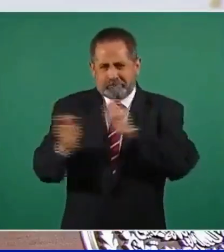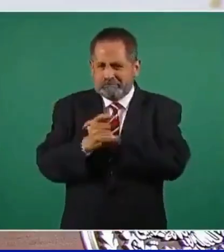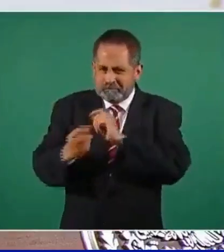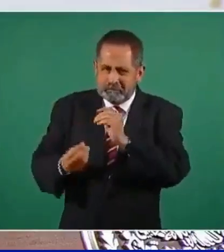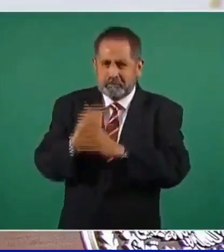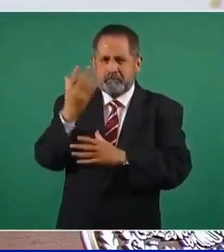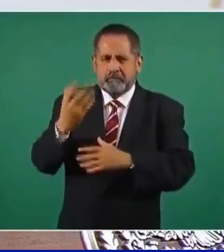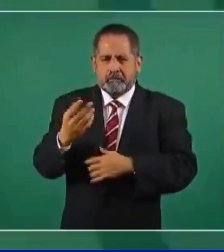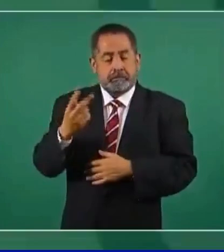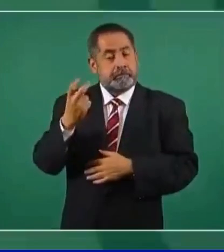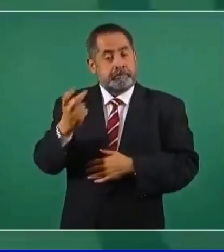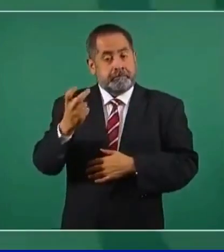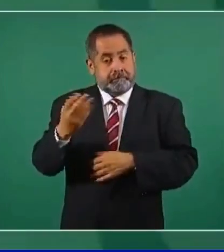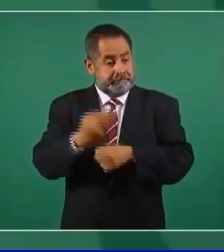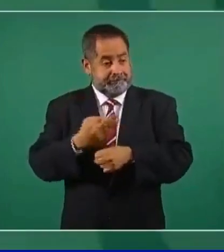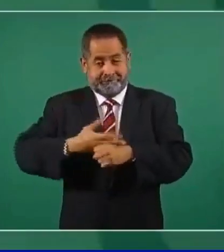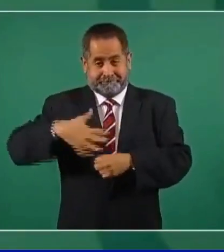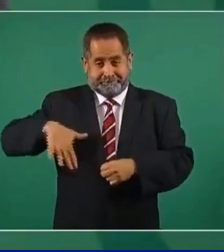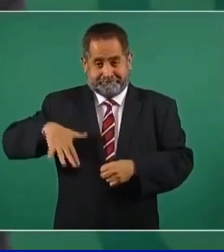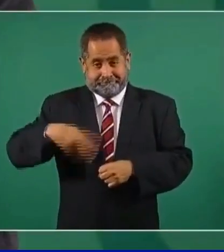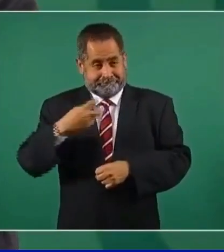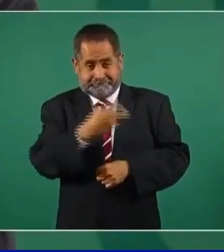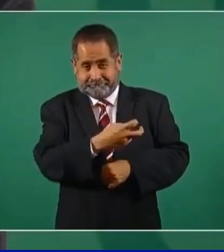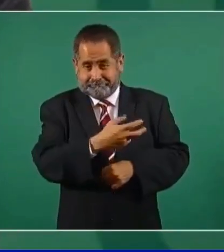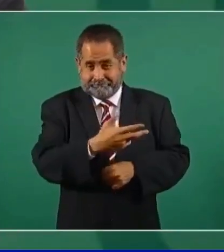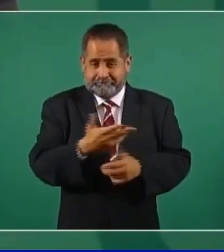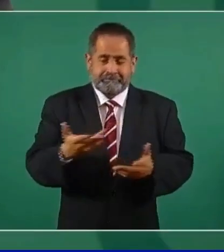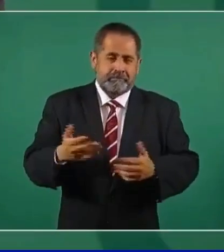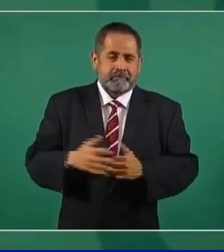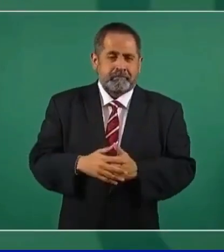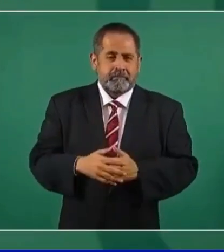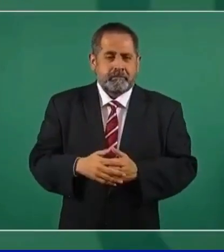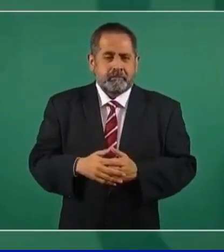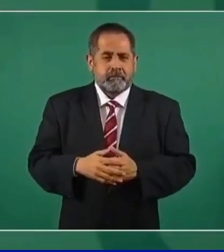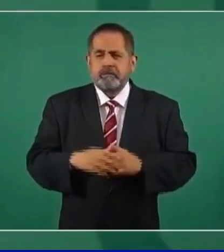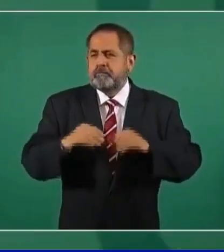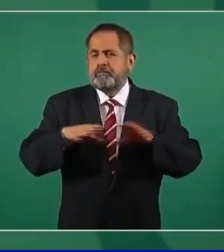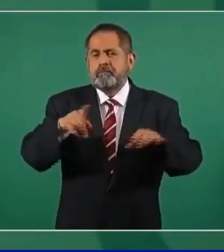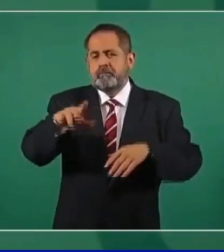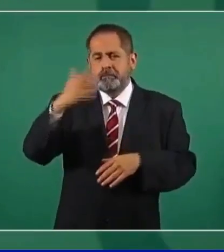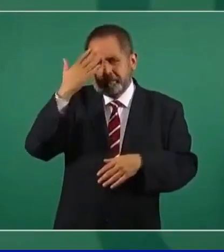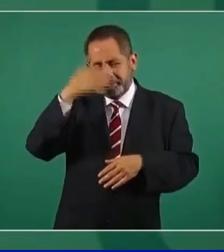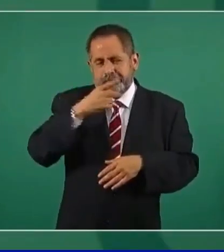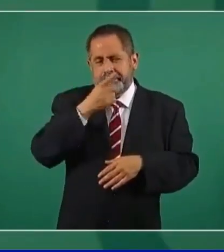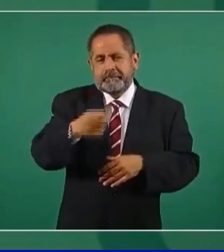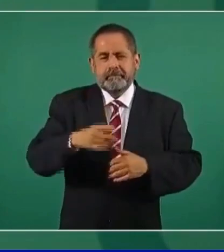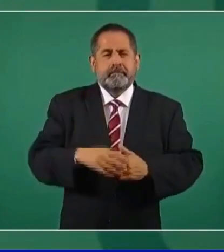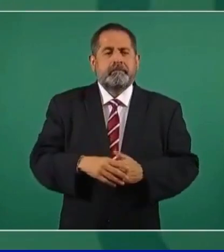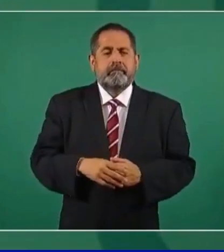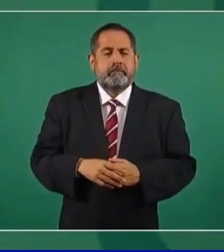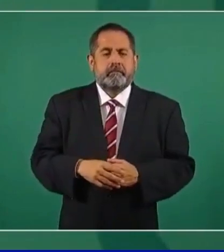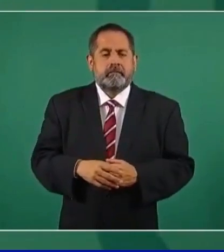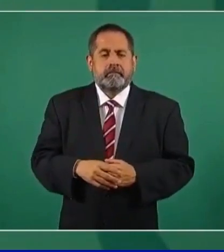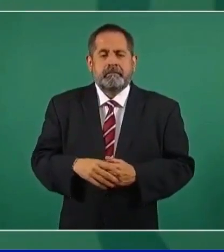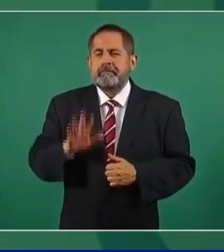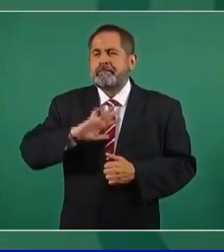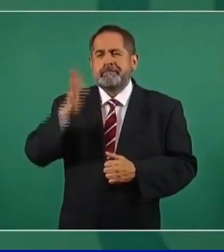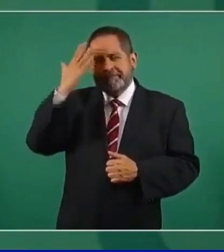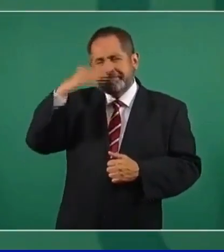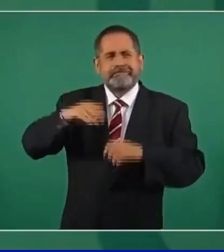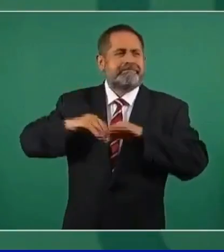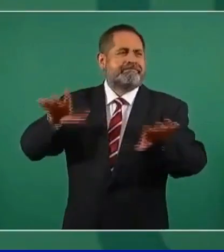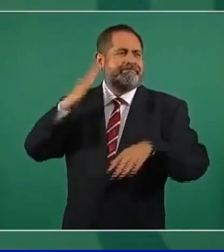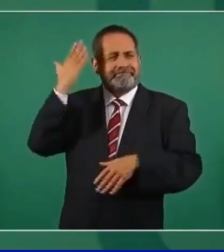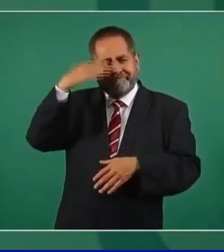Entonces, esto, así como ustedes dicen, ya se sabe.